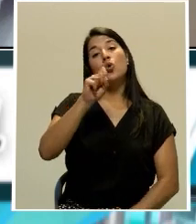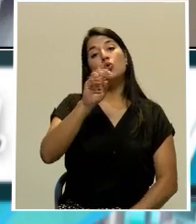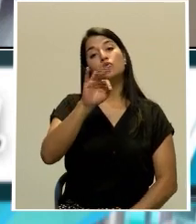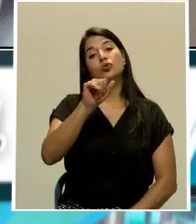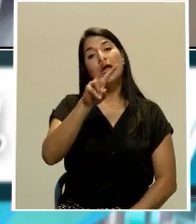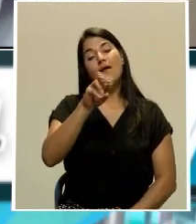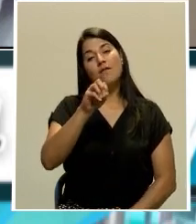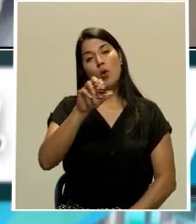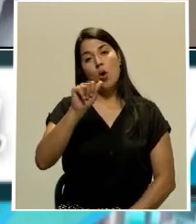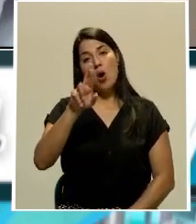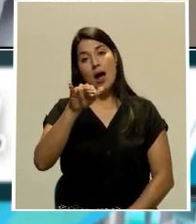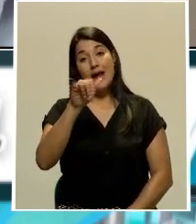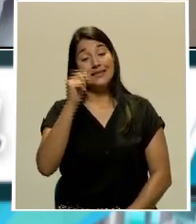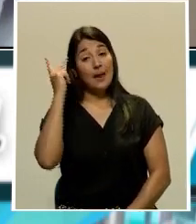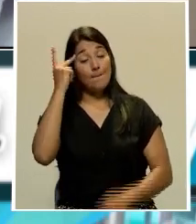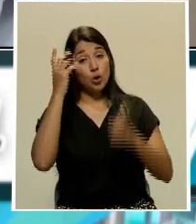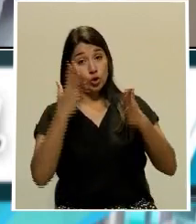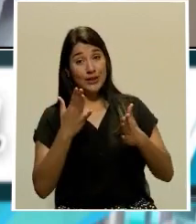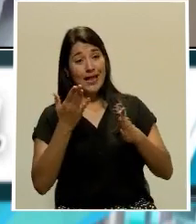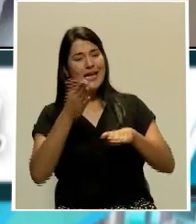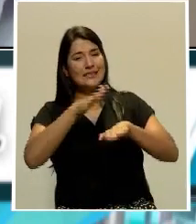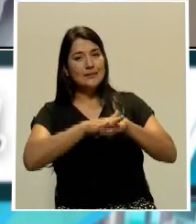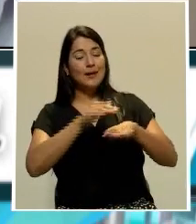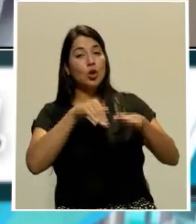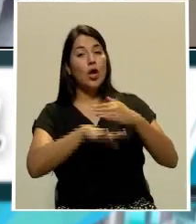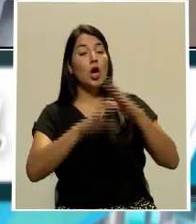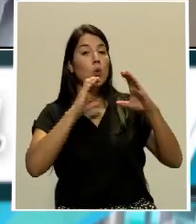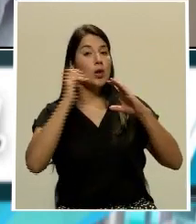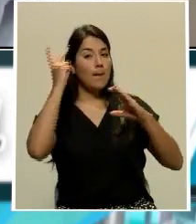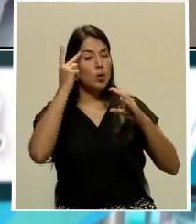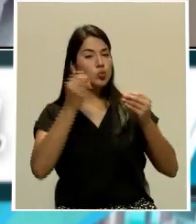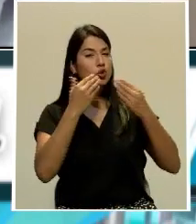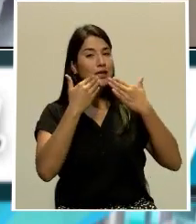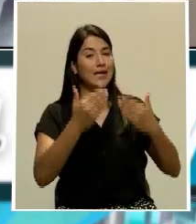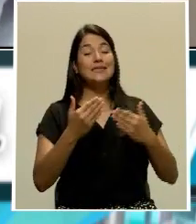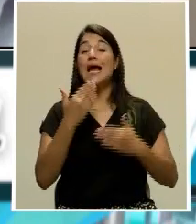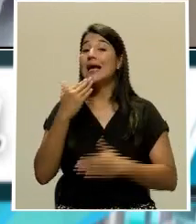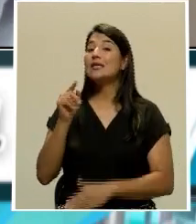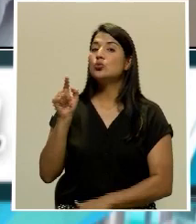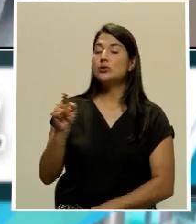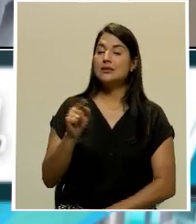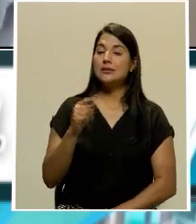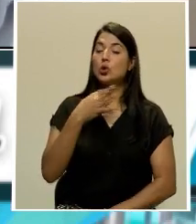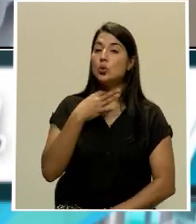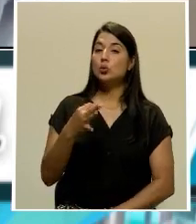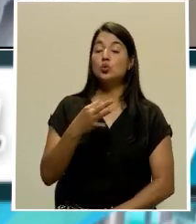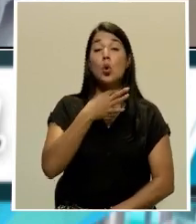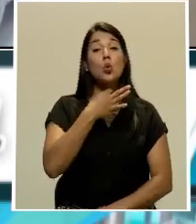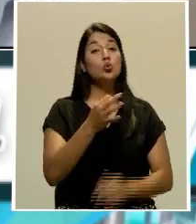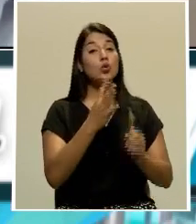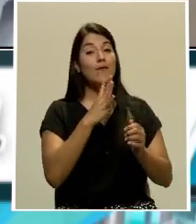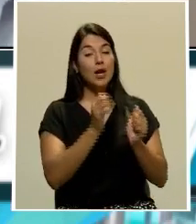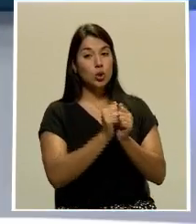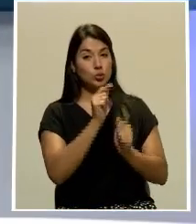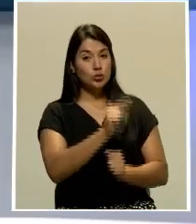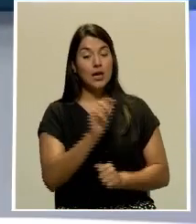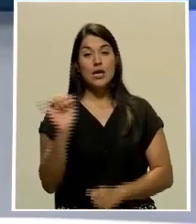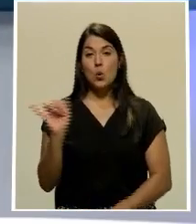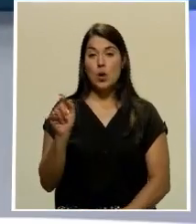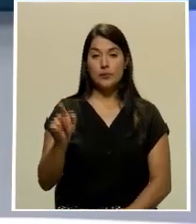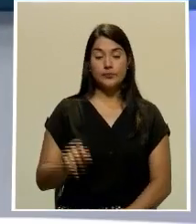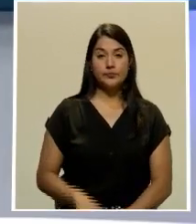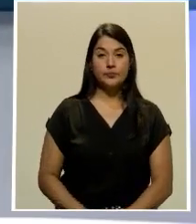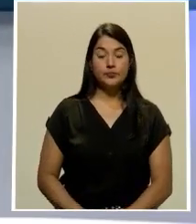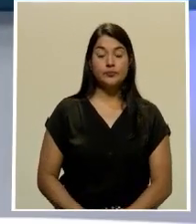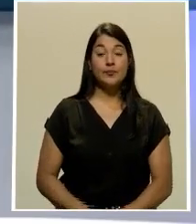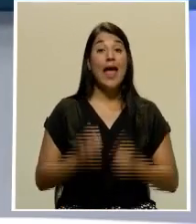especialista en comunicación política. Muchísimas gracias. Al contrario, muchas gracias a vos, Ernesto. Un placer. Un gusto conversar con vos. Igualmente.